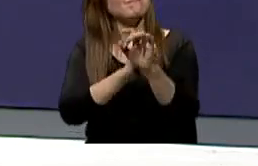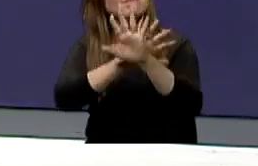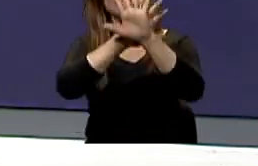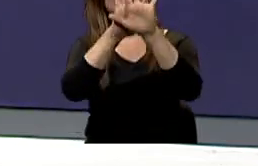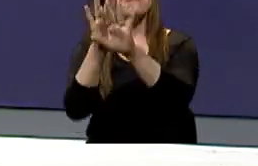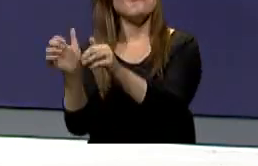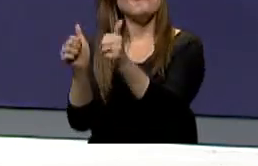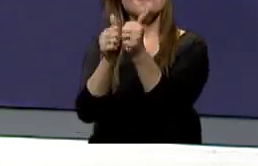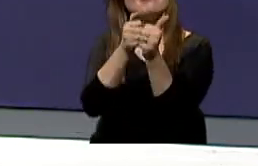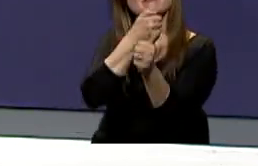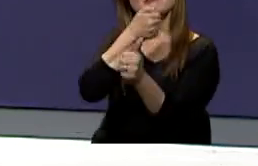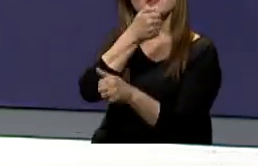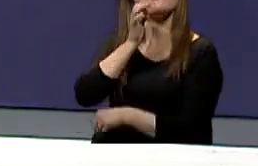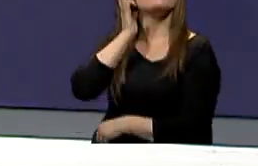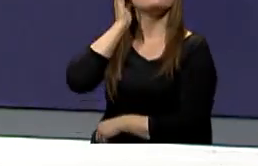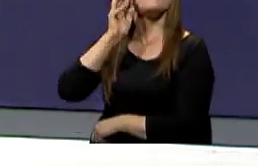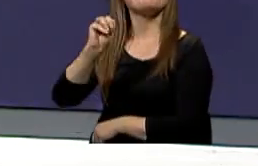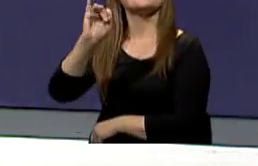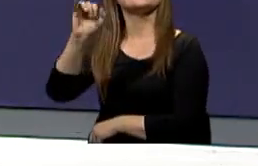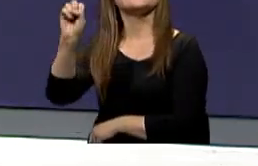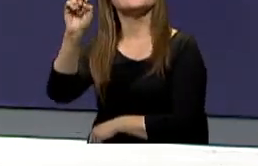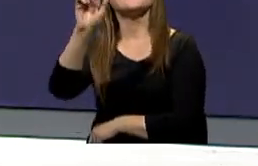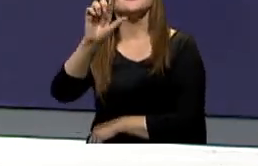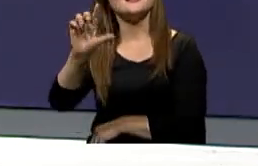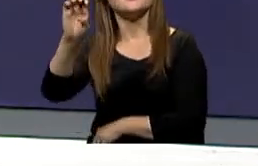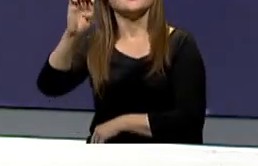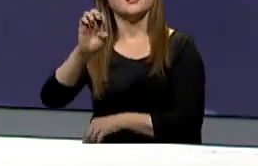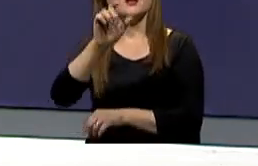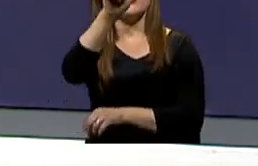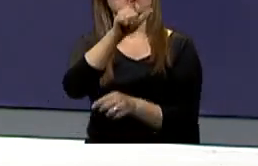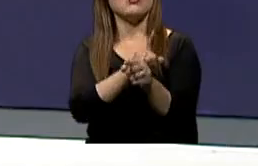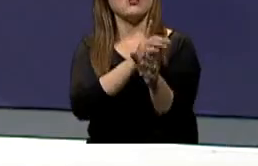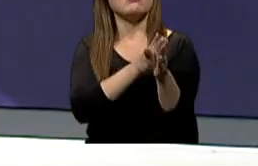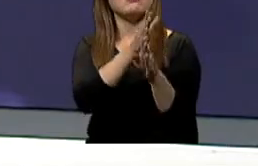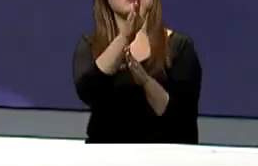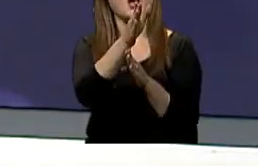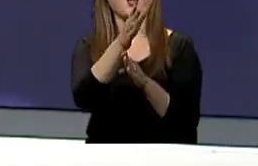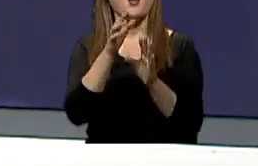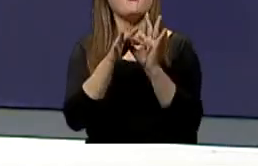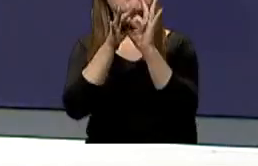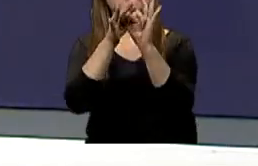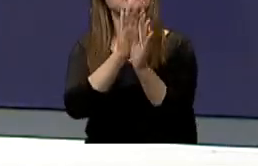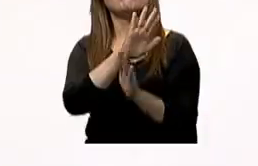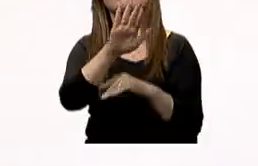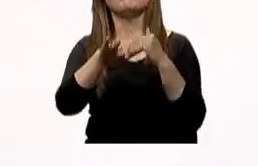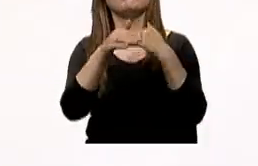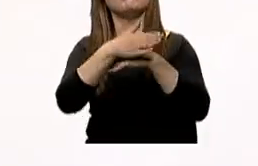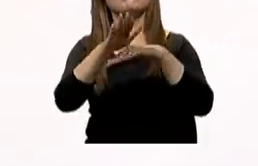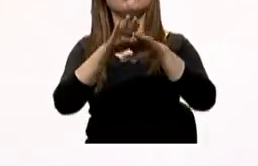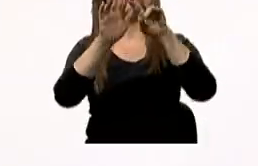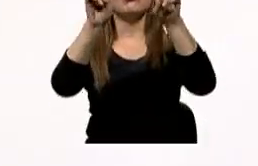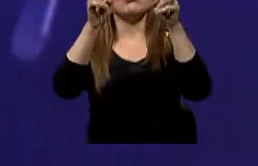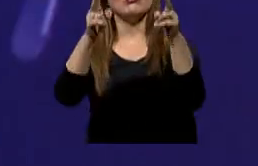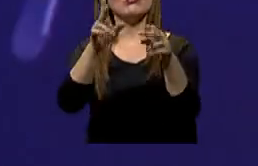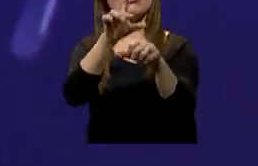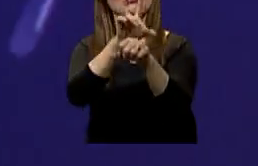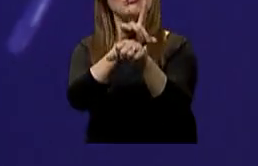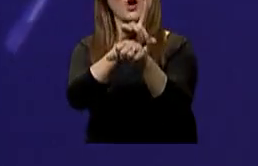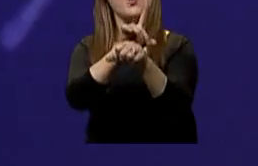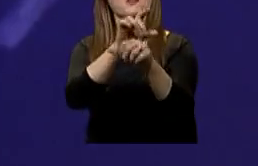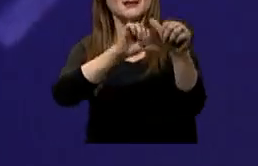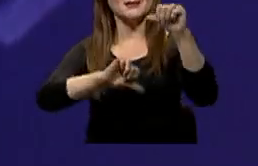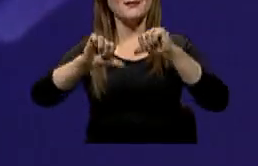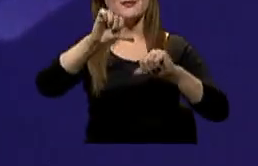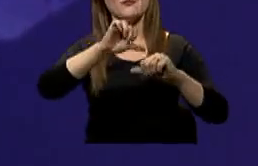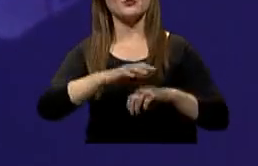a Michelle Villasís y un experto en el tema, aportando desde la perspectiva médica, científica y humana. Hola Michelle. Hola Esteban, amigos